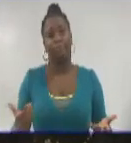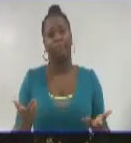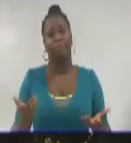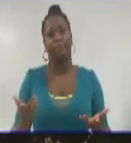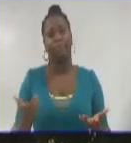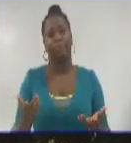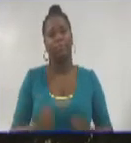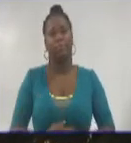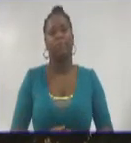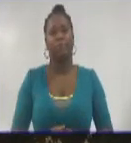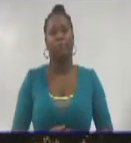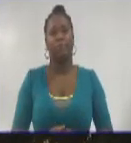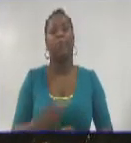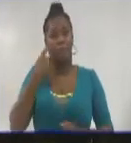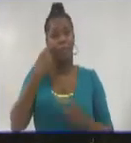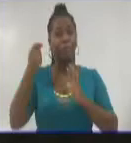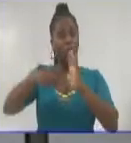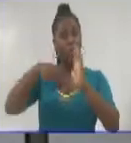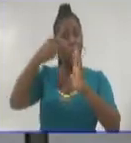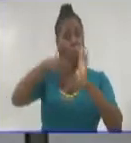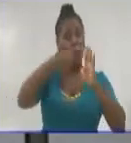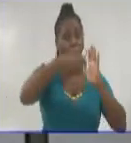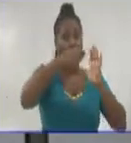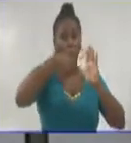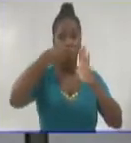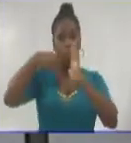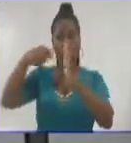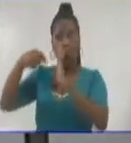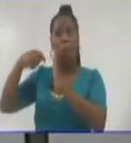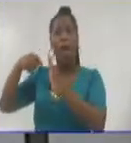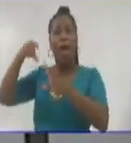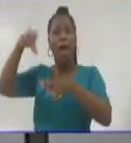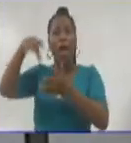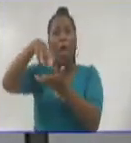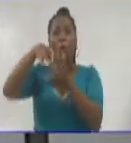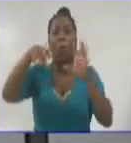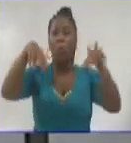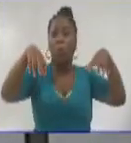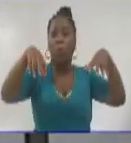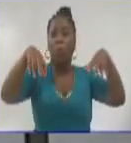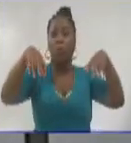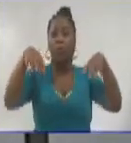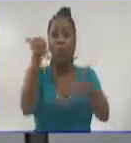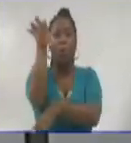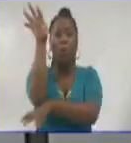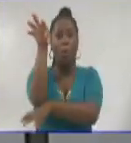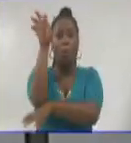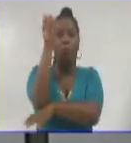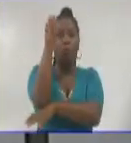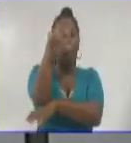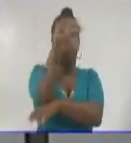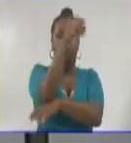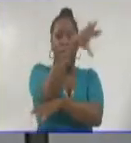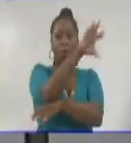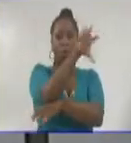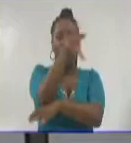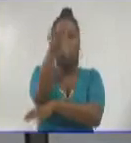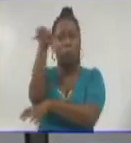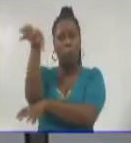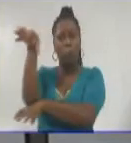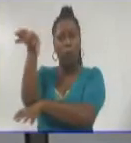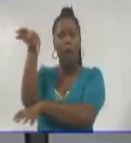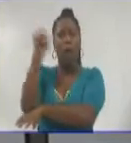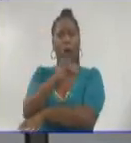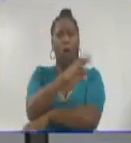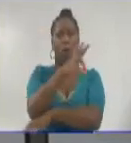que no queremos. Y estas imágenes se dan en muchos puntos de la ciudad de Guantanamo. Luminarias públicas encendidas desde las 8 de